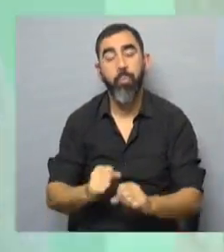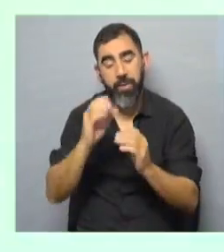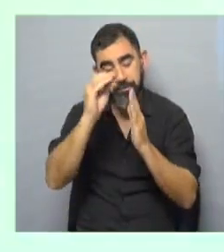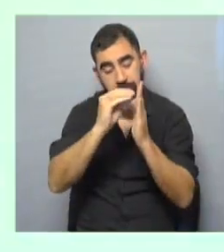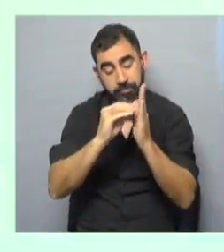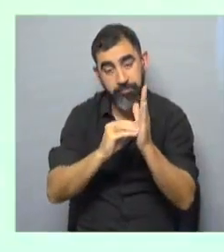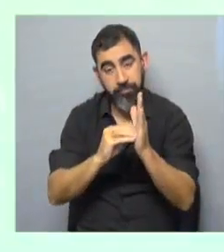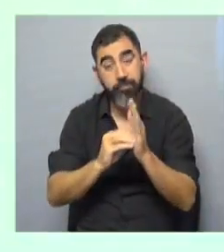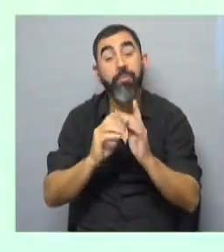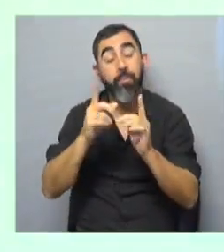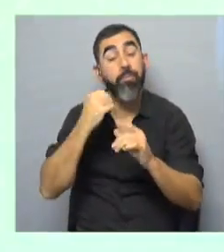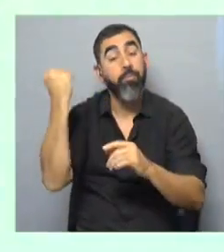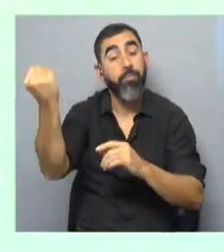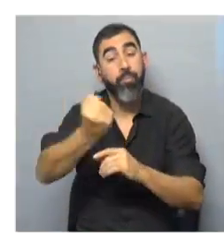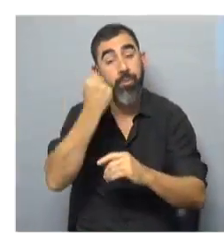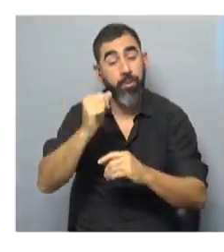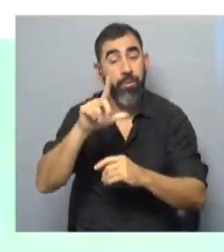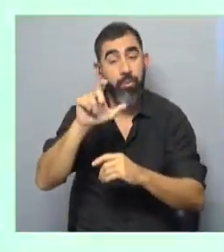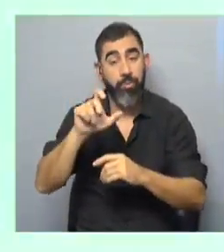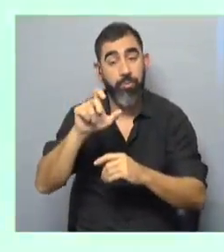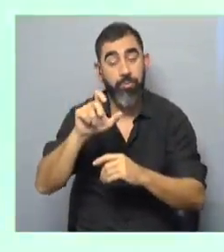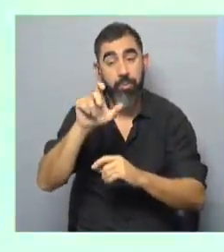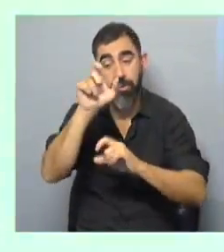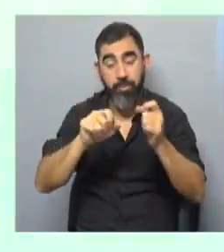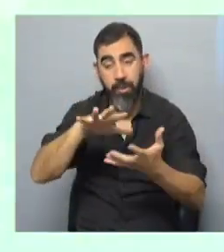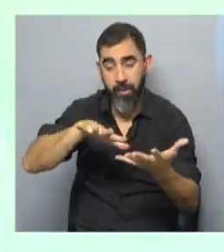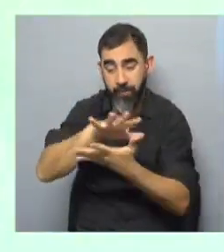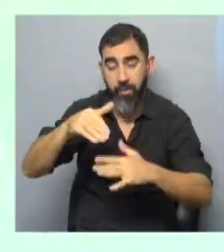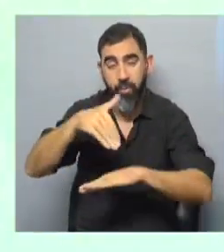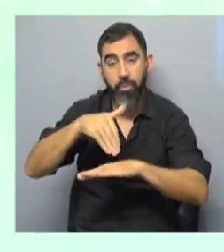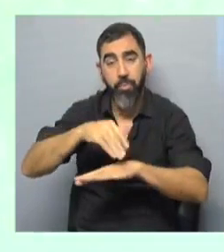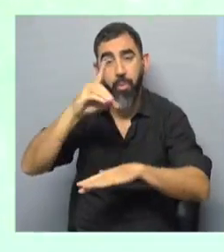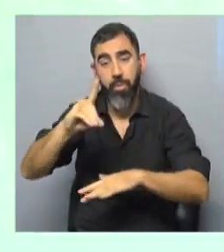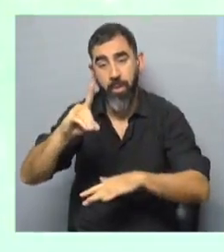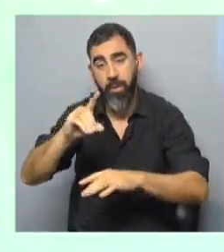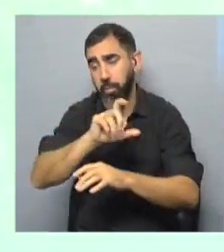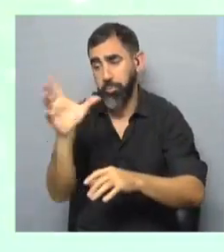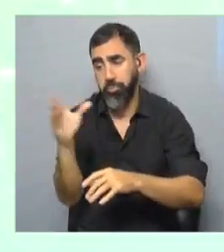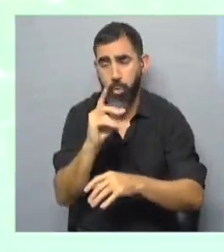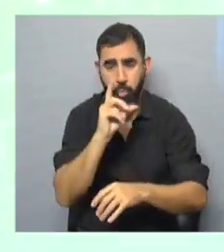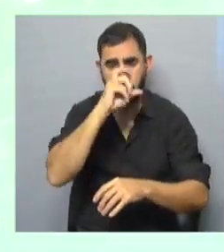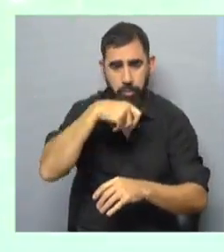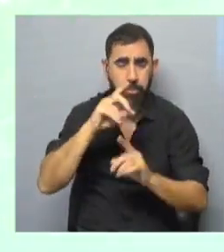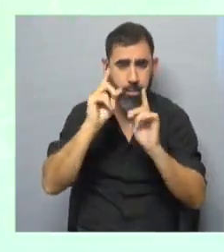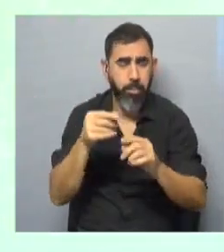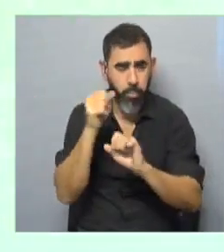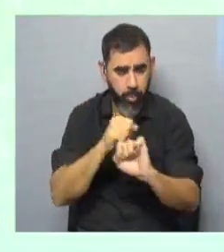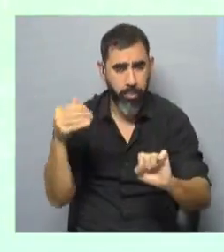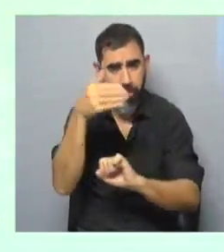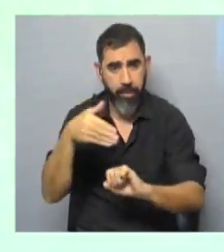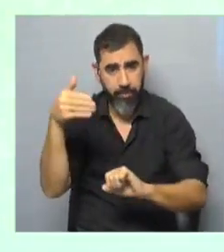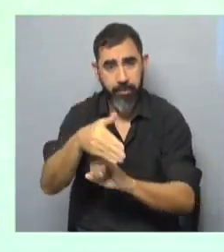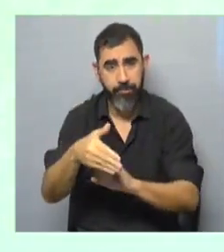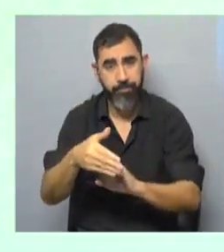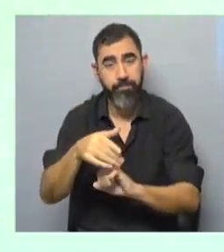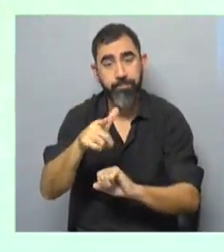inscribir. Lo que creemos que también es importante, obviamente, es para la gente del barrio, para el municipio de, y bueno, para todo Montevideo, ¿no? De alguna manera. Es